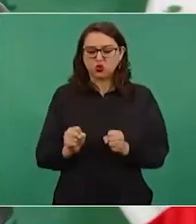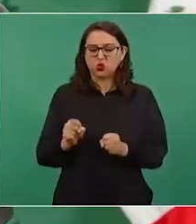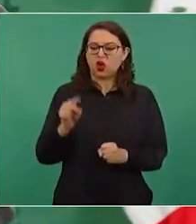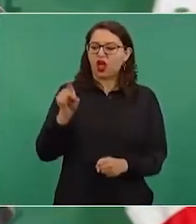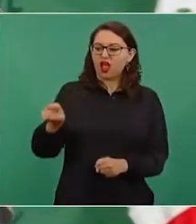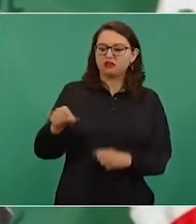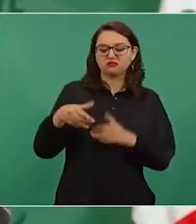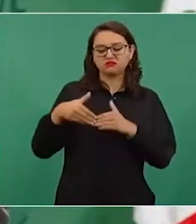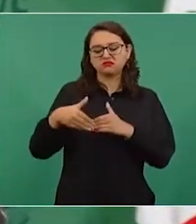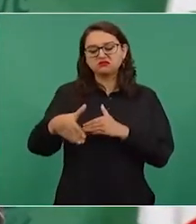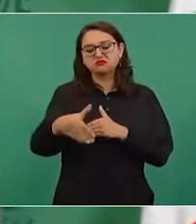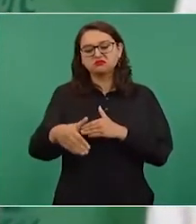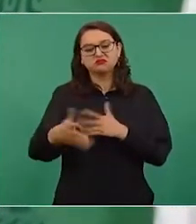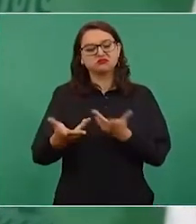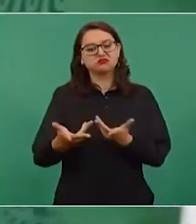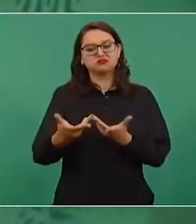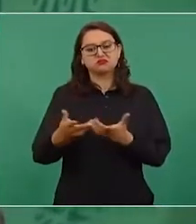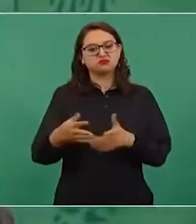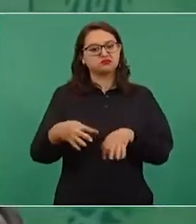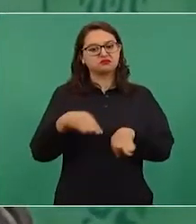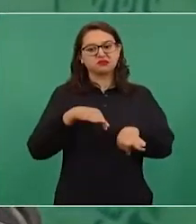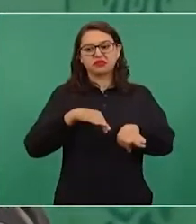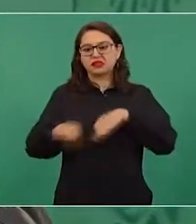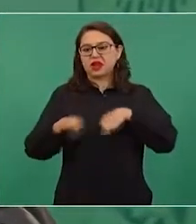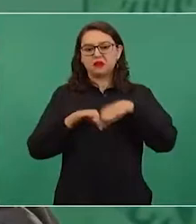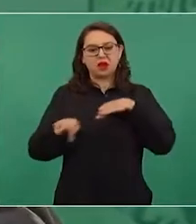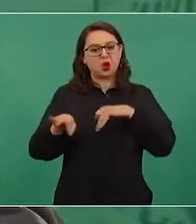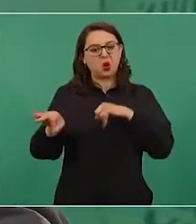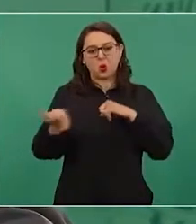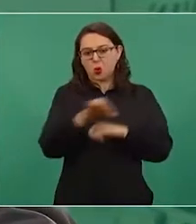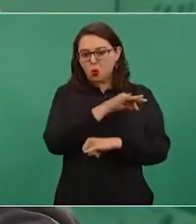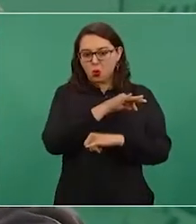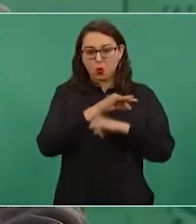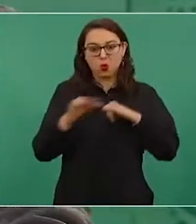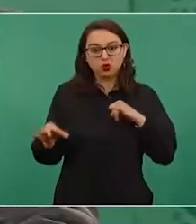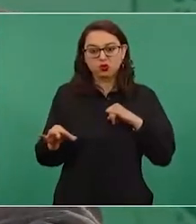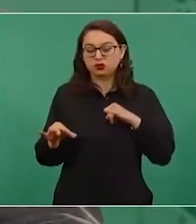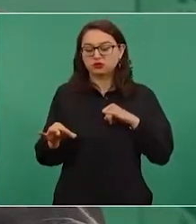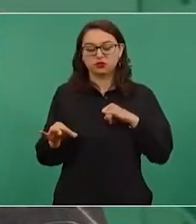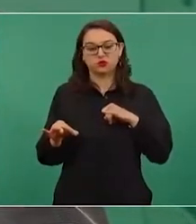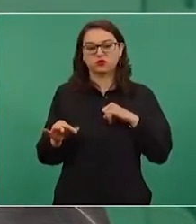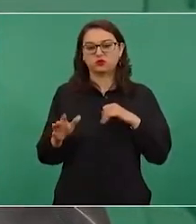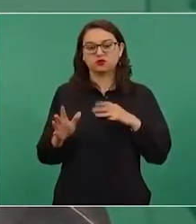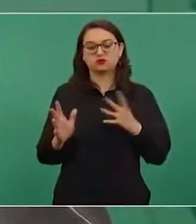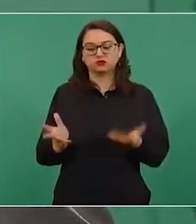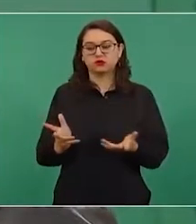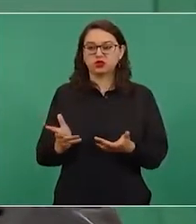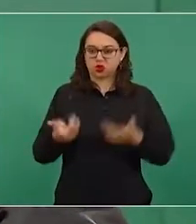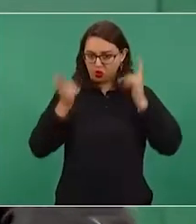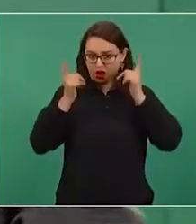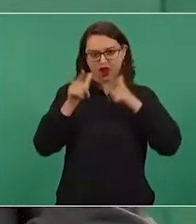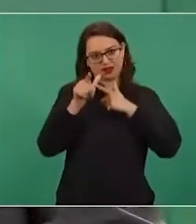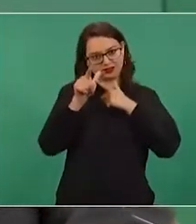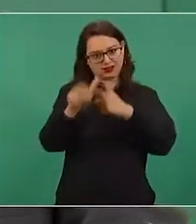el último tramo de su vida, que espero sea largo,